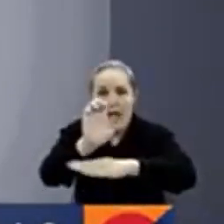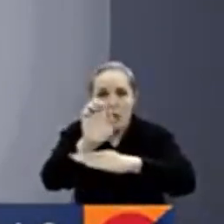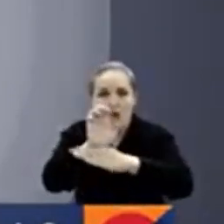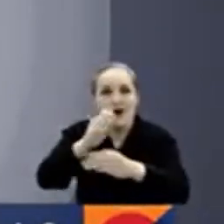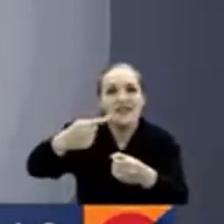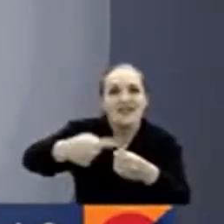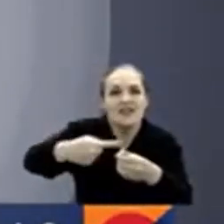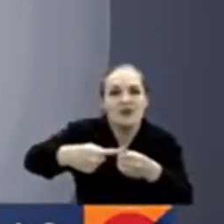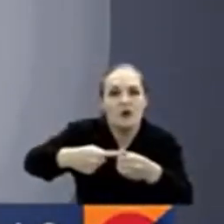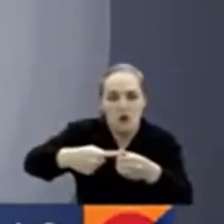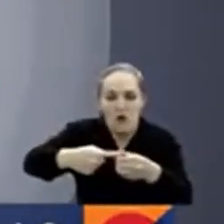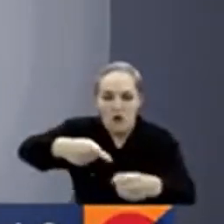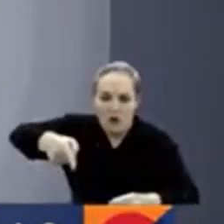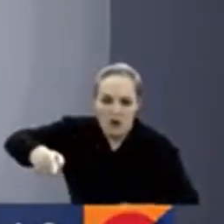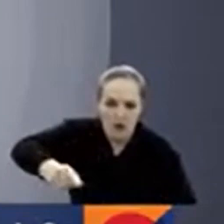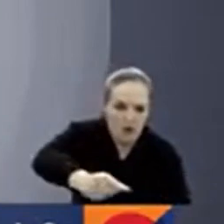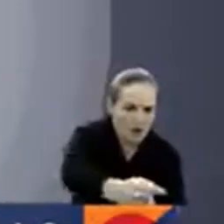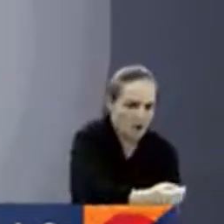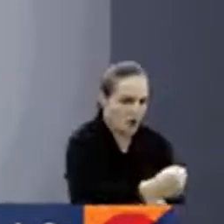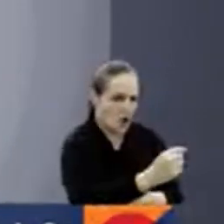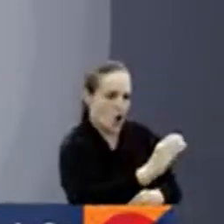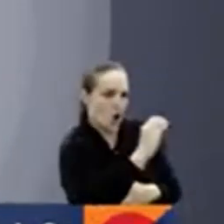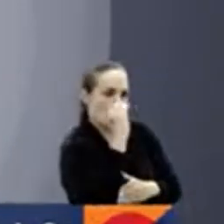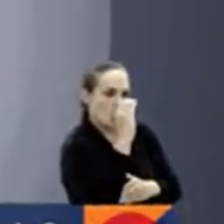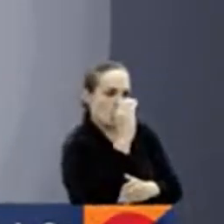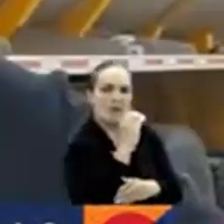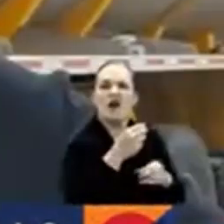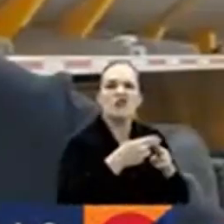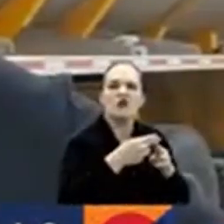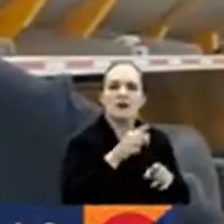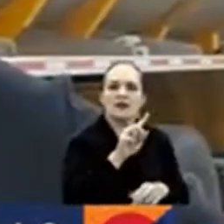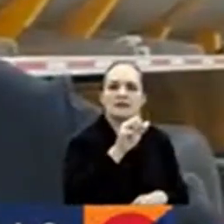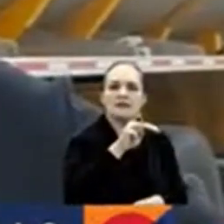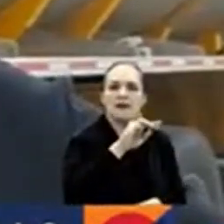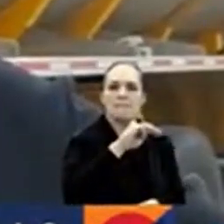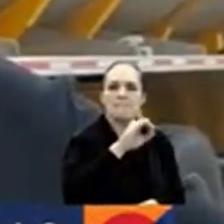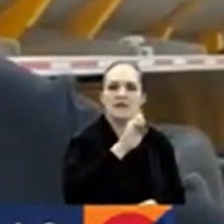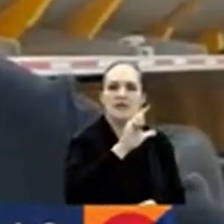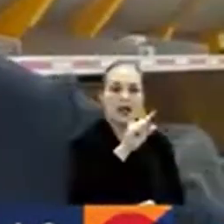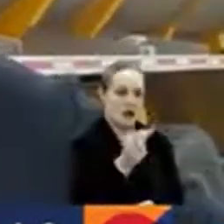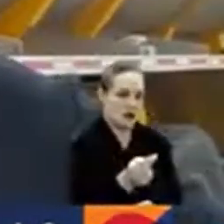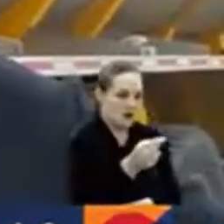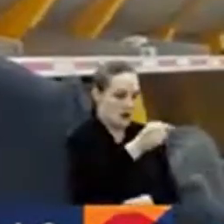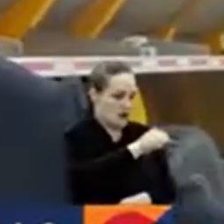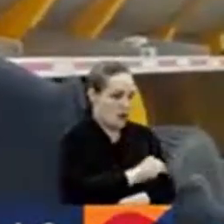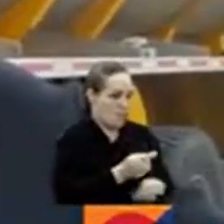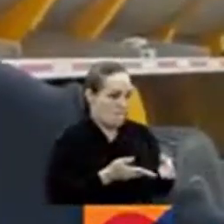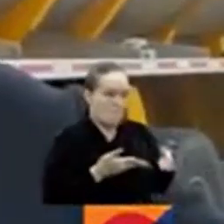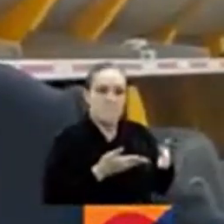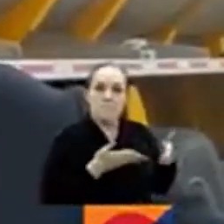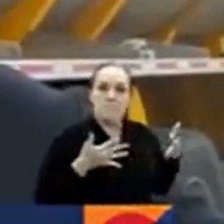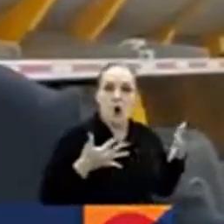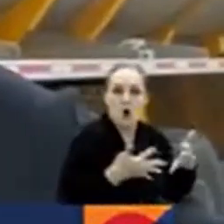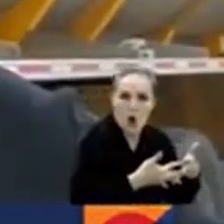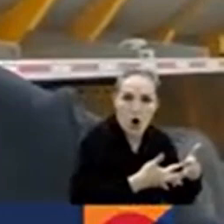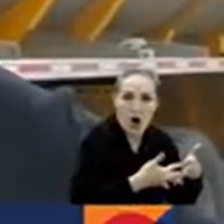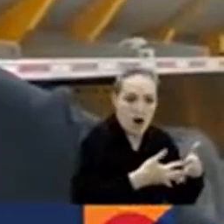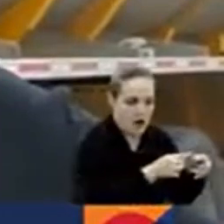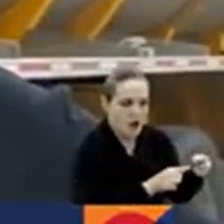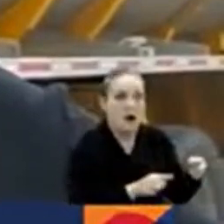Colombia por San Miguel, hasta conectar con Mocoa y llegar hasta El Huila. Llegamos a la frontera, cargados ya